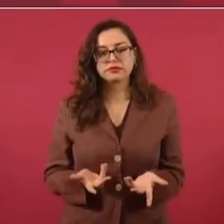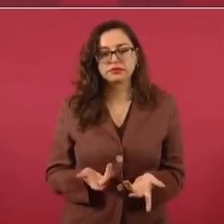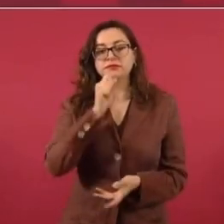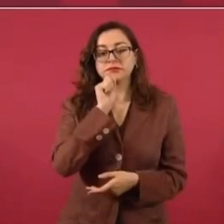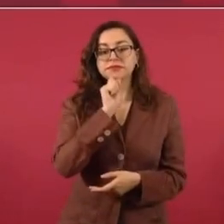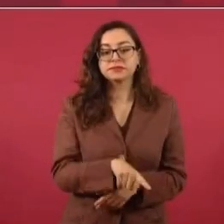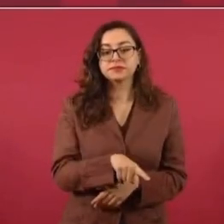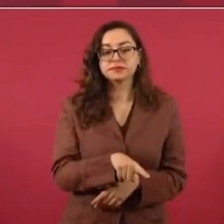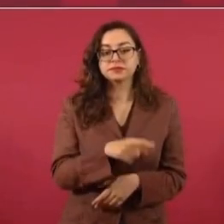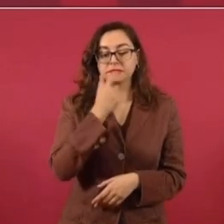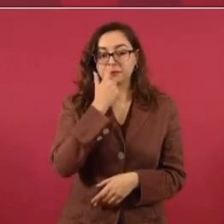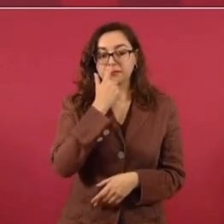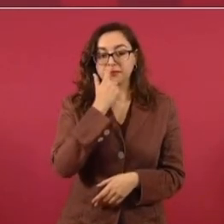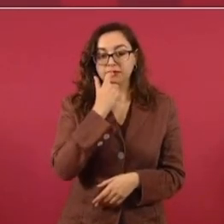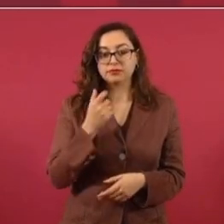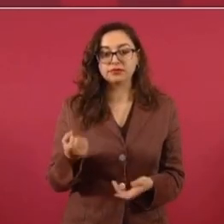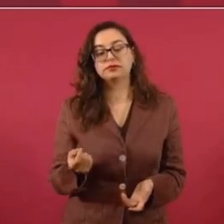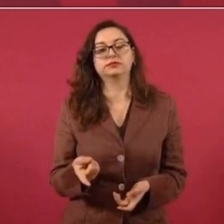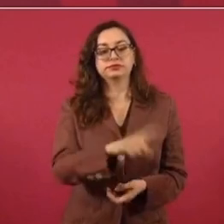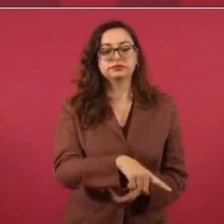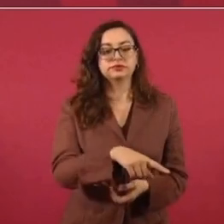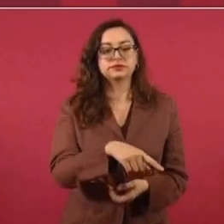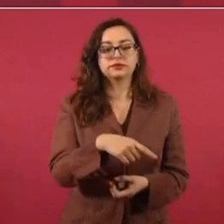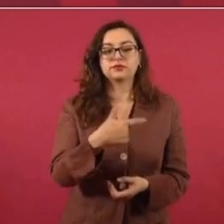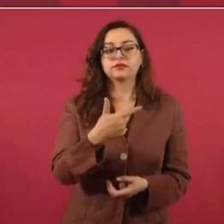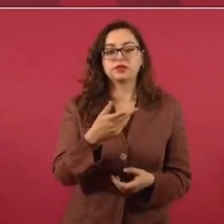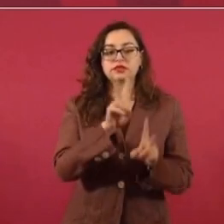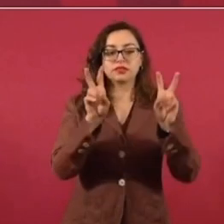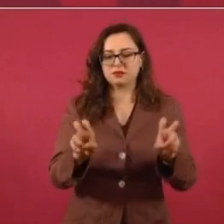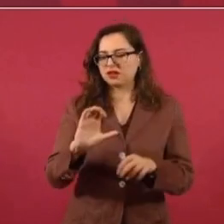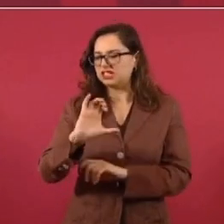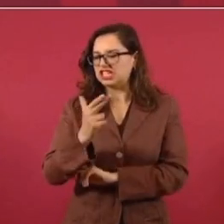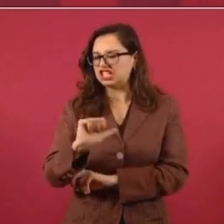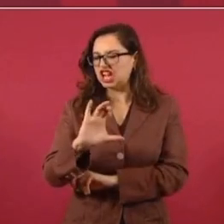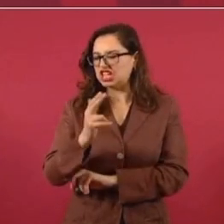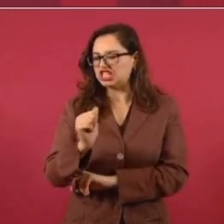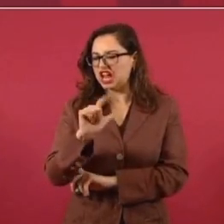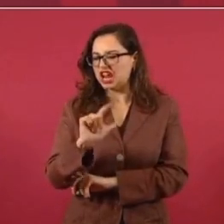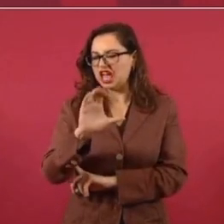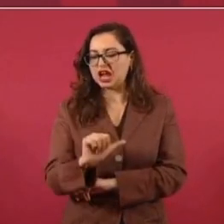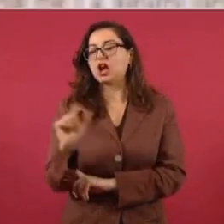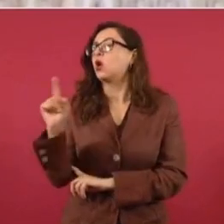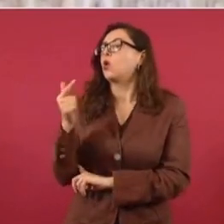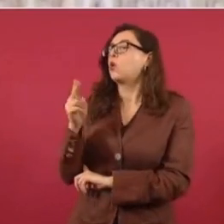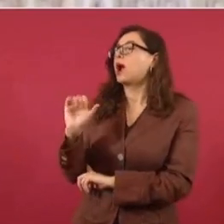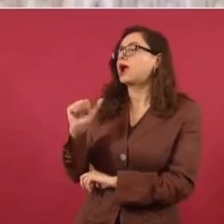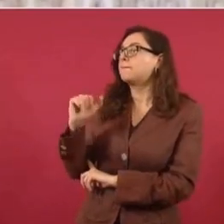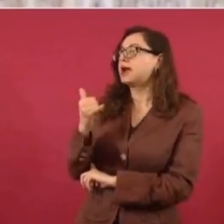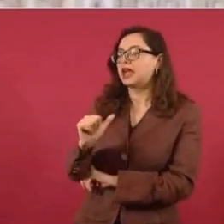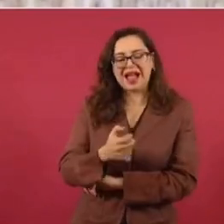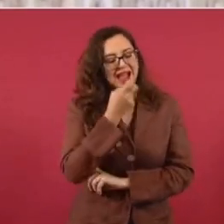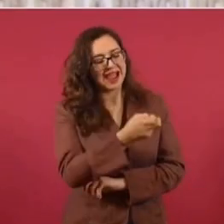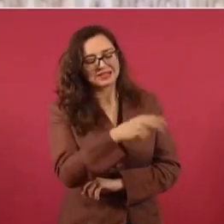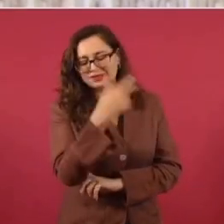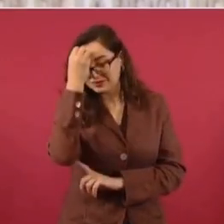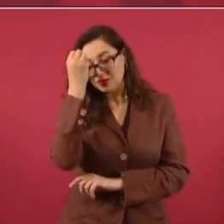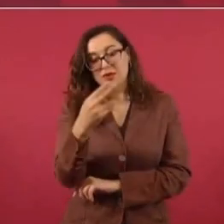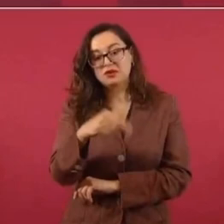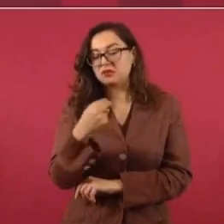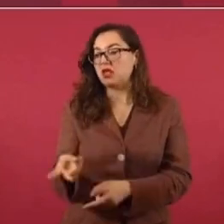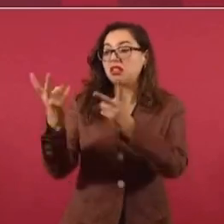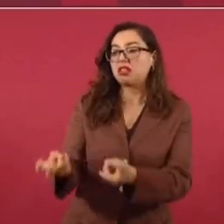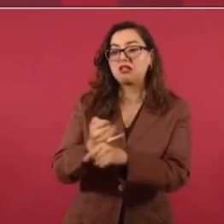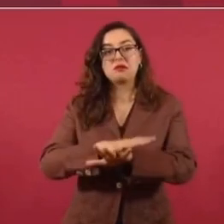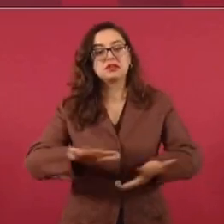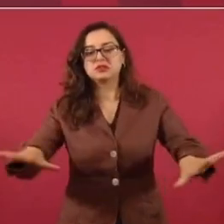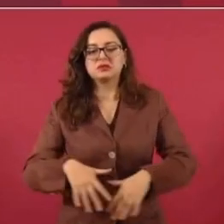lo de la chachalaca y la guacamaya que se me olvidó. Presidente, ¿cuáles tienen su promesa de esclarecer esto en su gobierno? Ya, ya, ya,